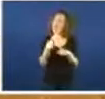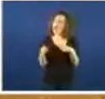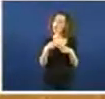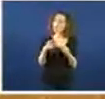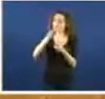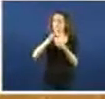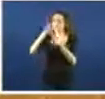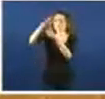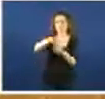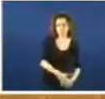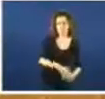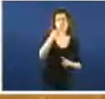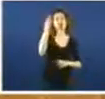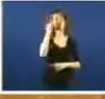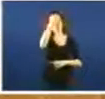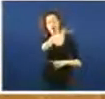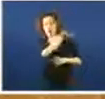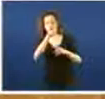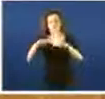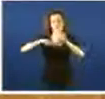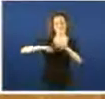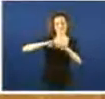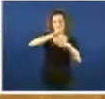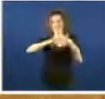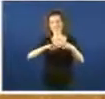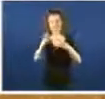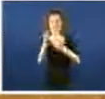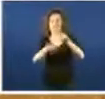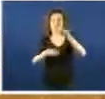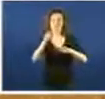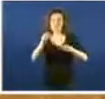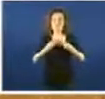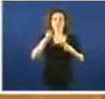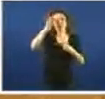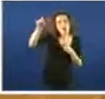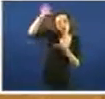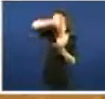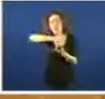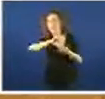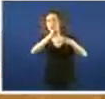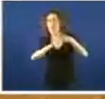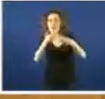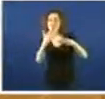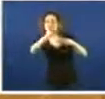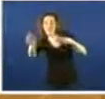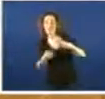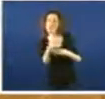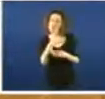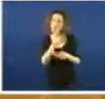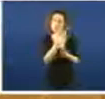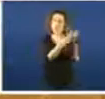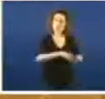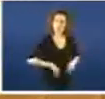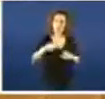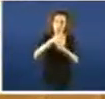de discriminación sexista de idade e xeográficos en este país. Por lo tanto, ten que recoller que non poda haber esa discriminación. Moitas gracias,